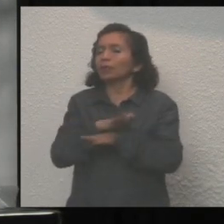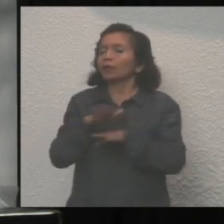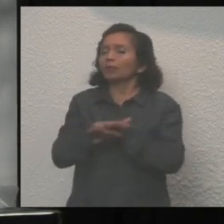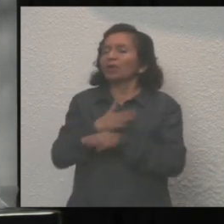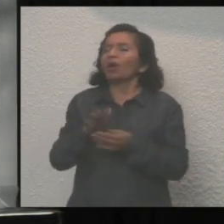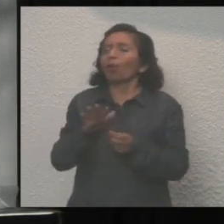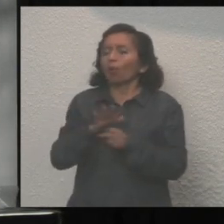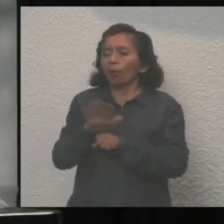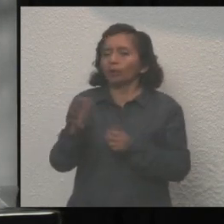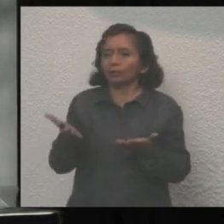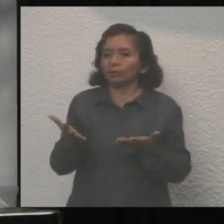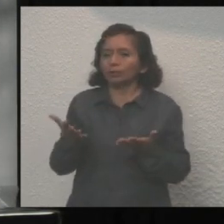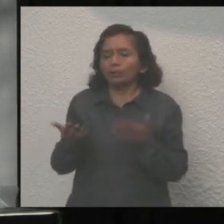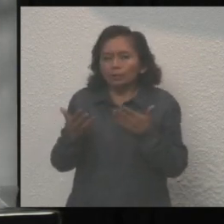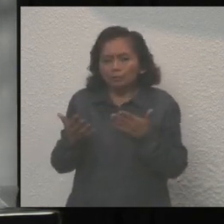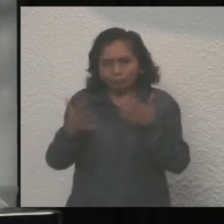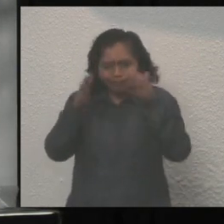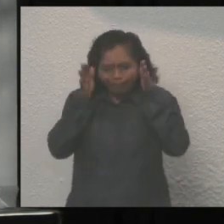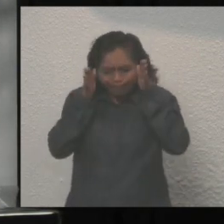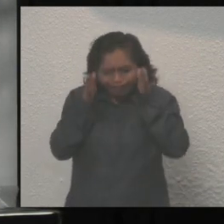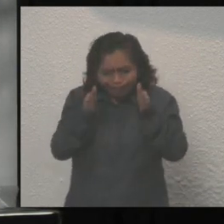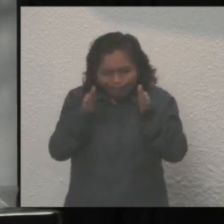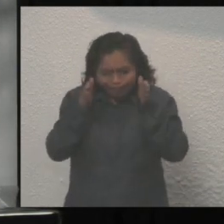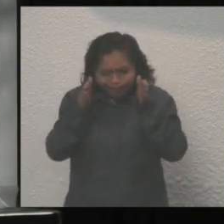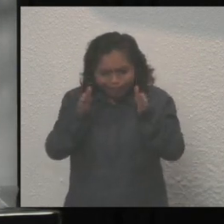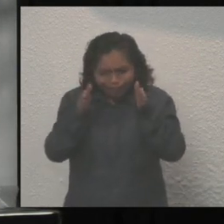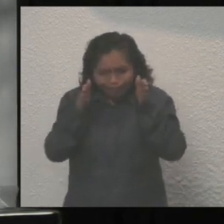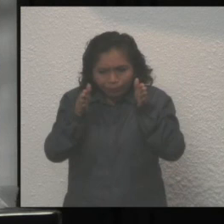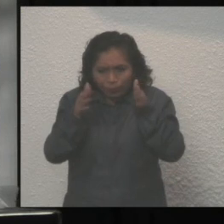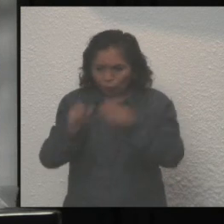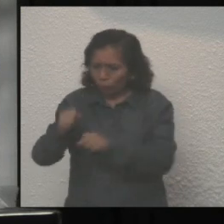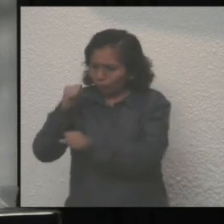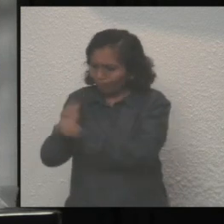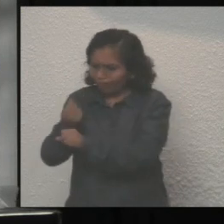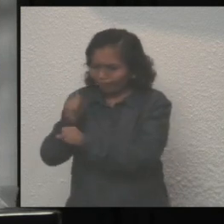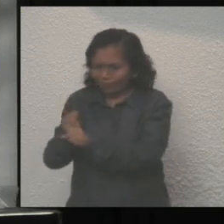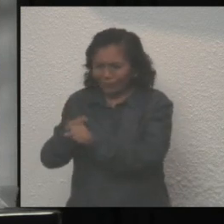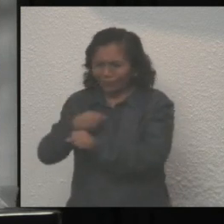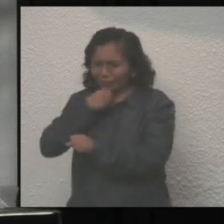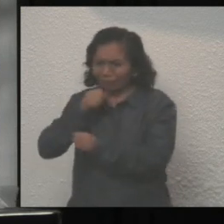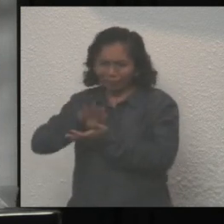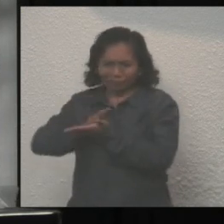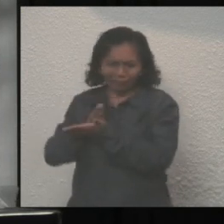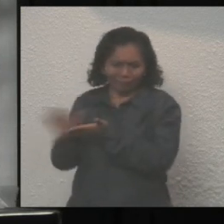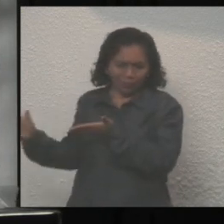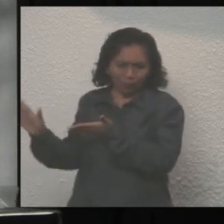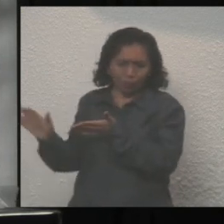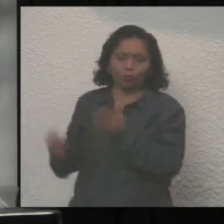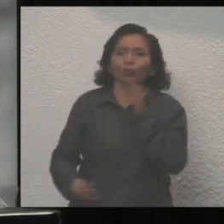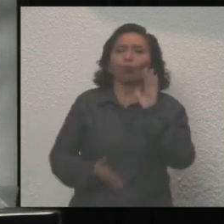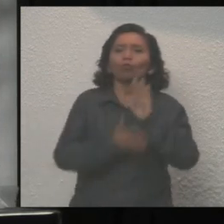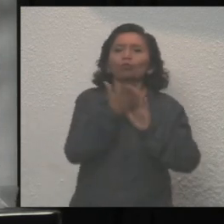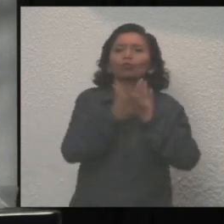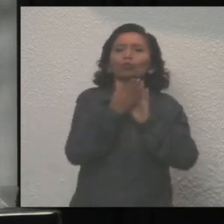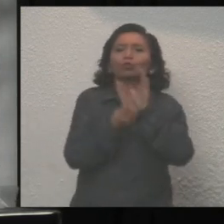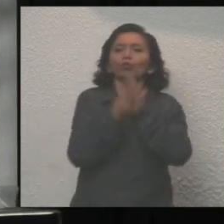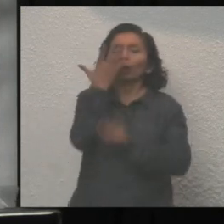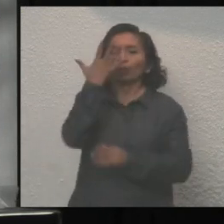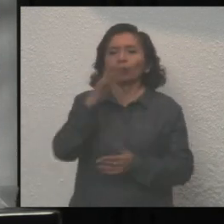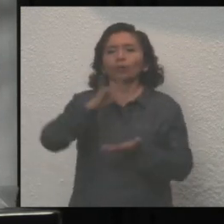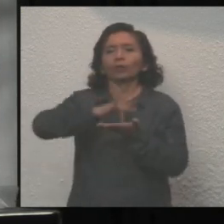digital, es concentrar toda tu energía no en luchar contra lo viejo, sino en construir lo nuevo. Muchas gracias.